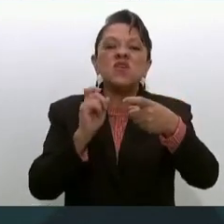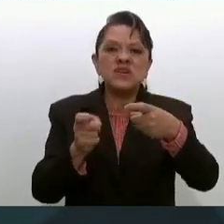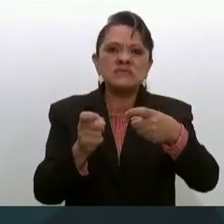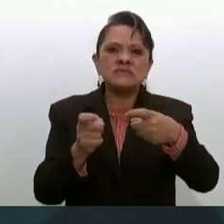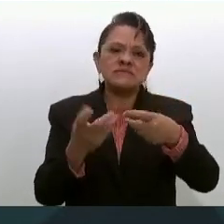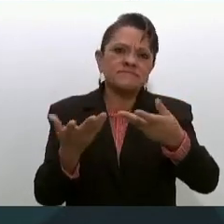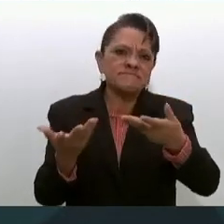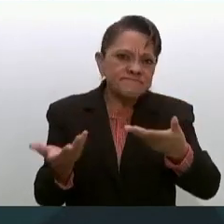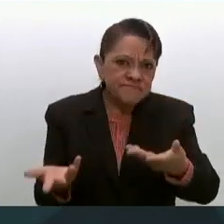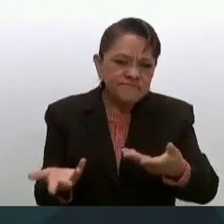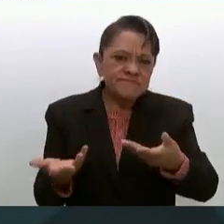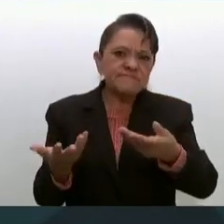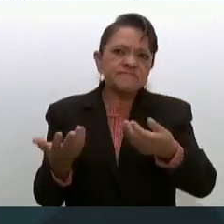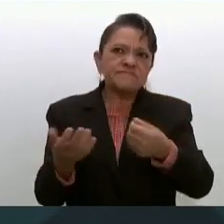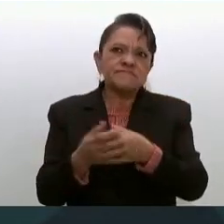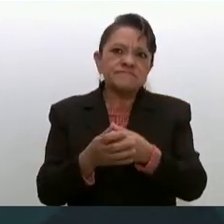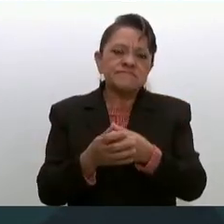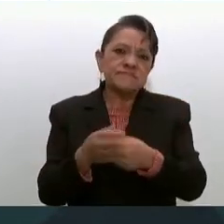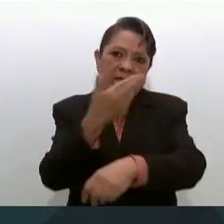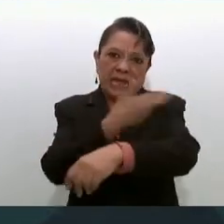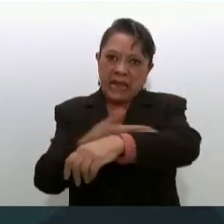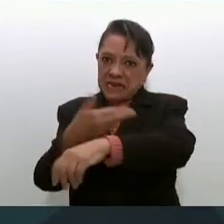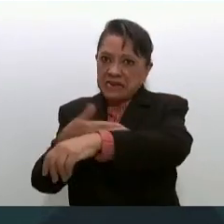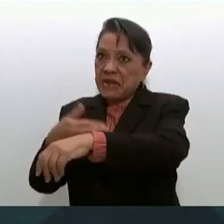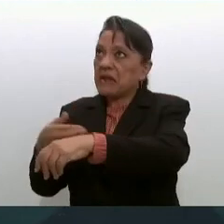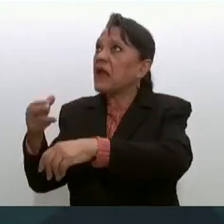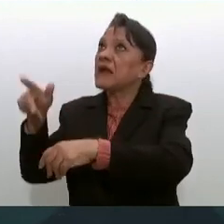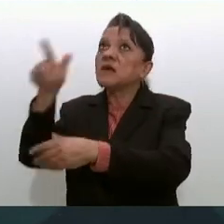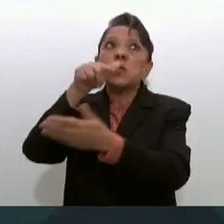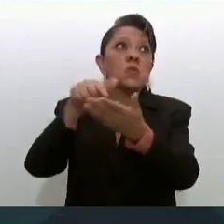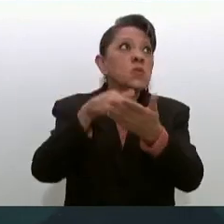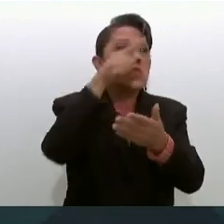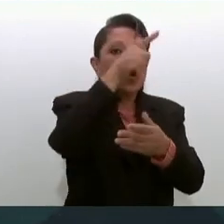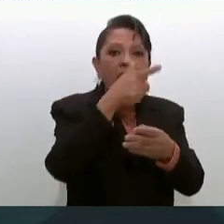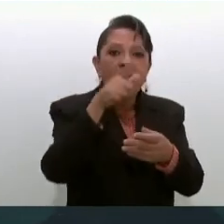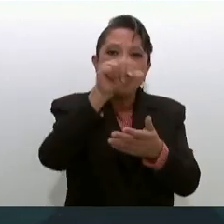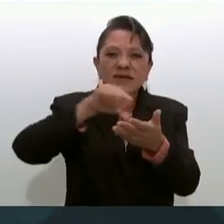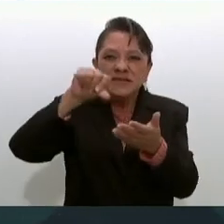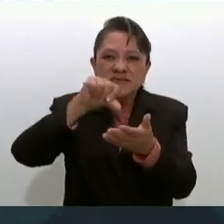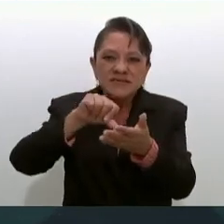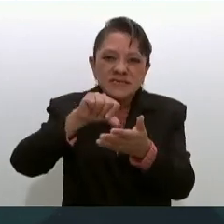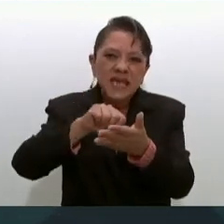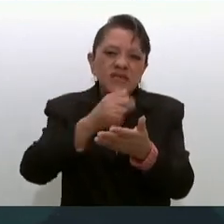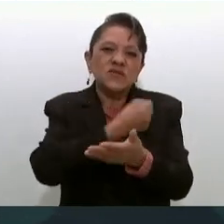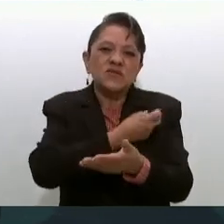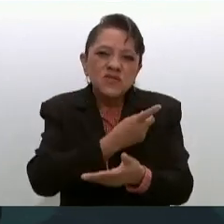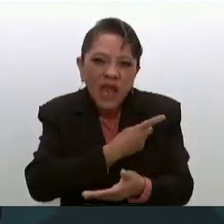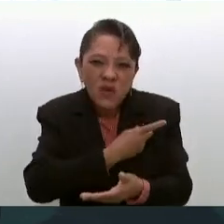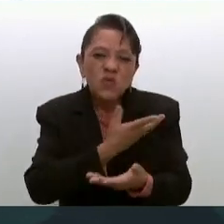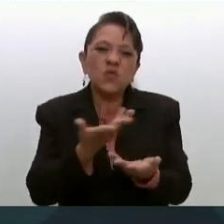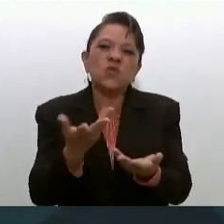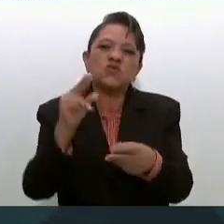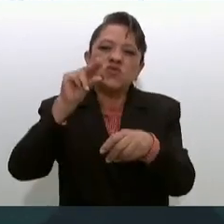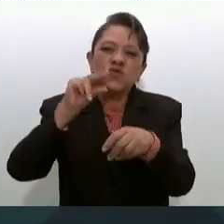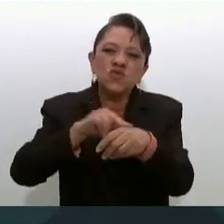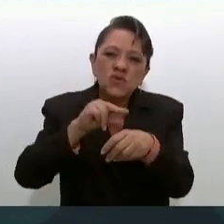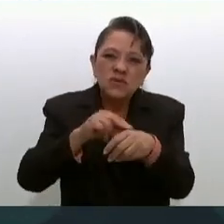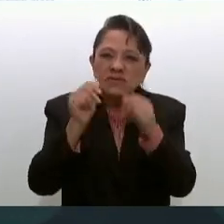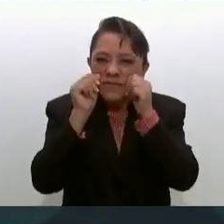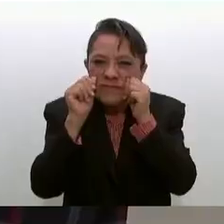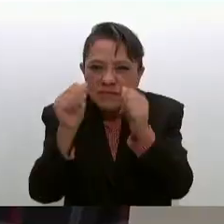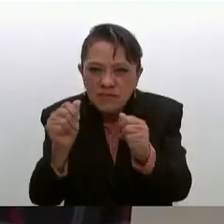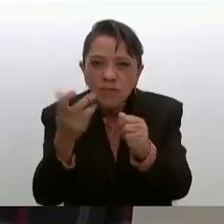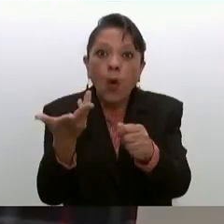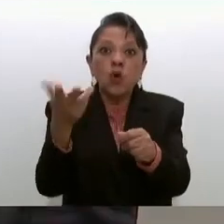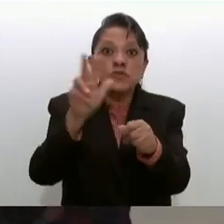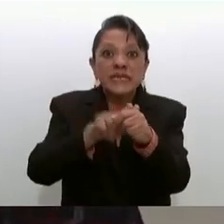arreglen las instalaciones los centros de salud las unidades médicas los hospitales